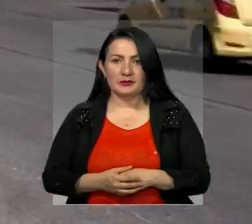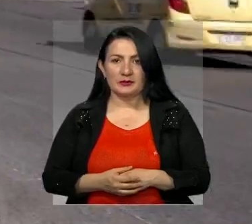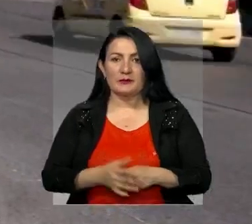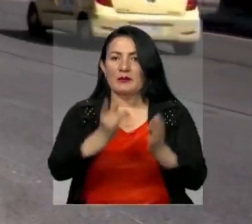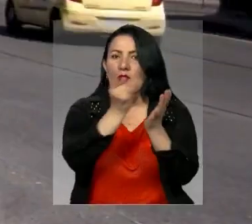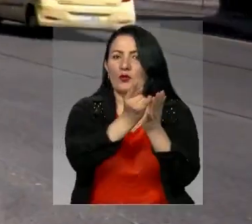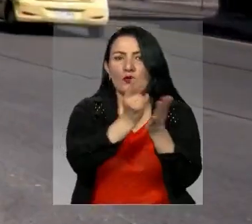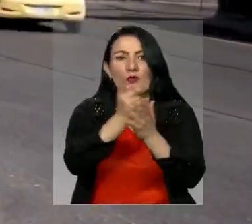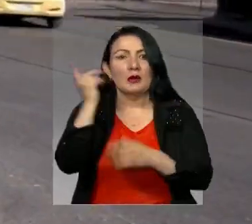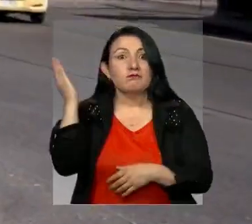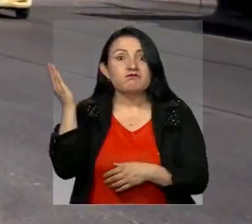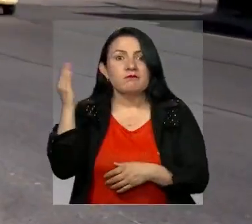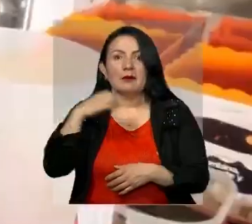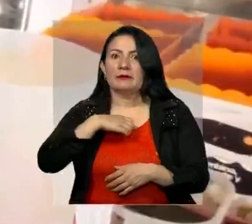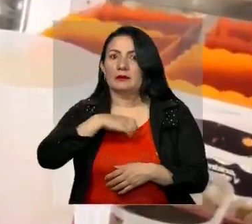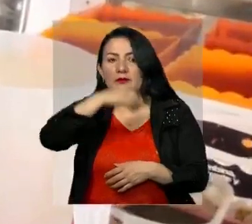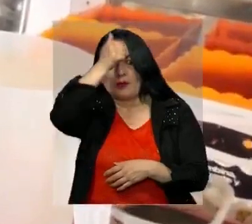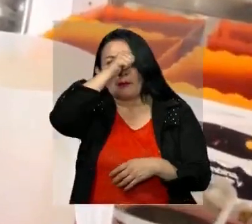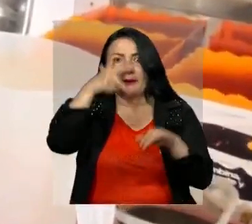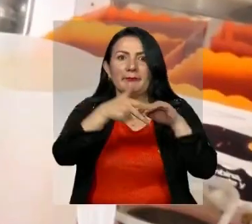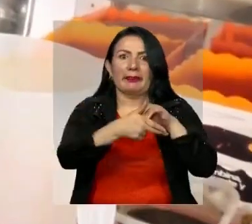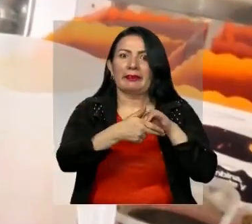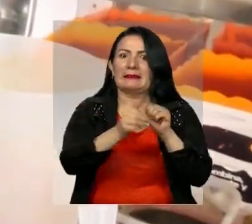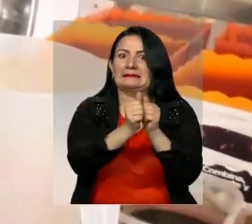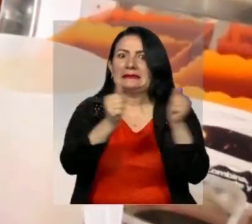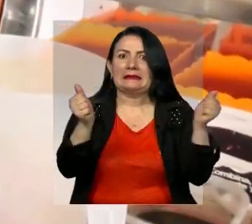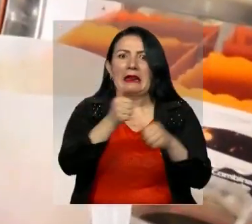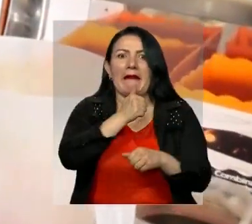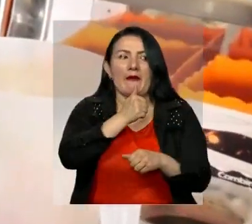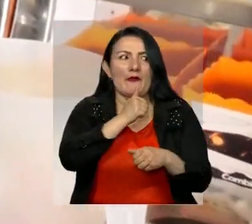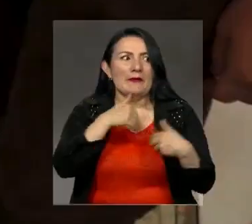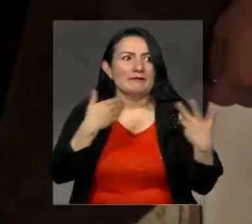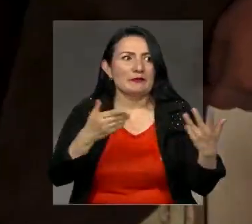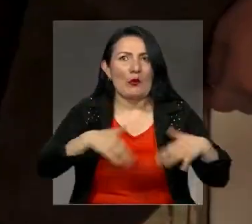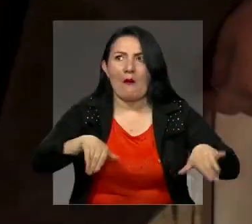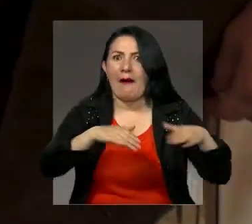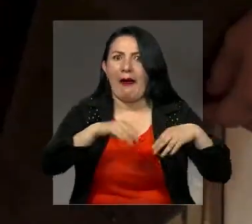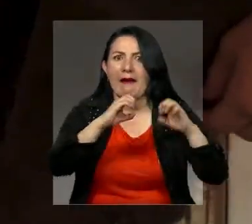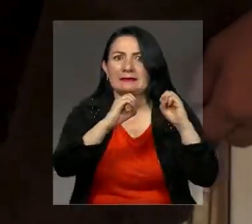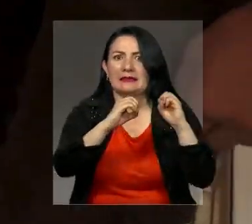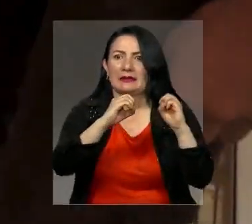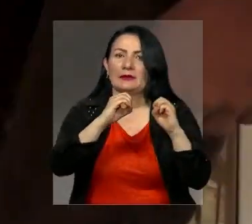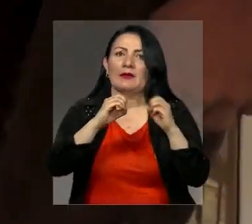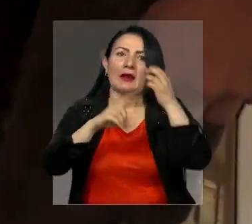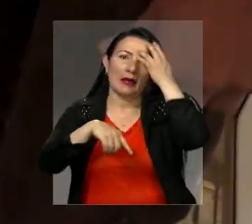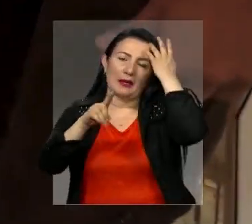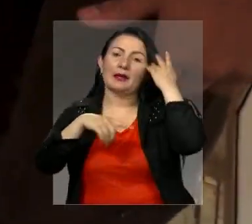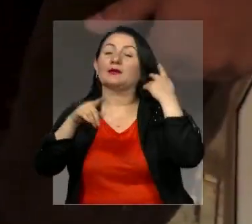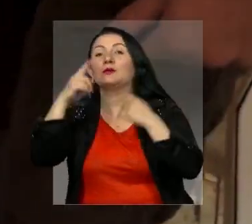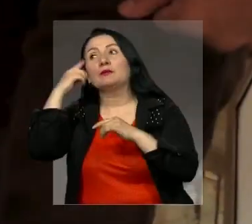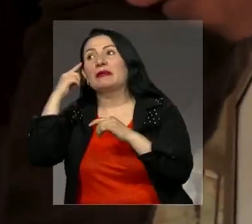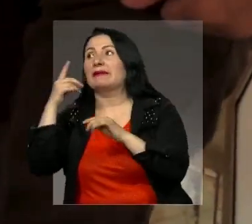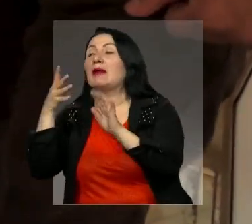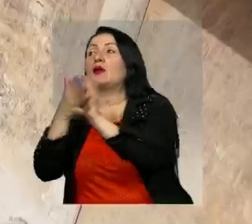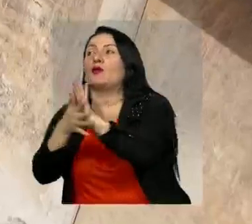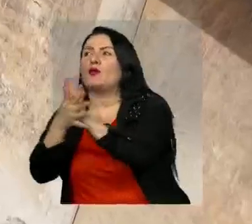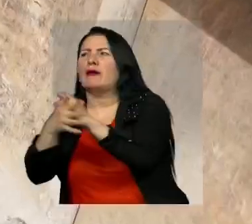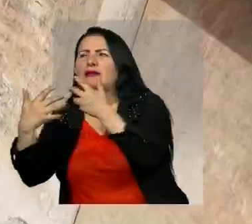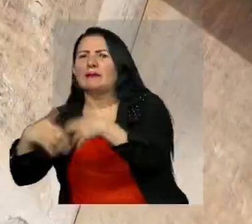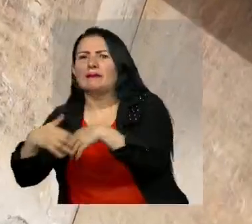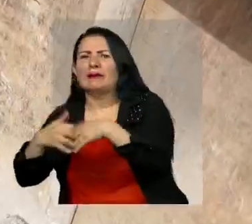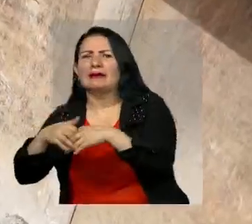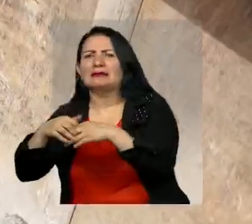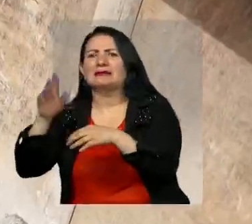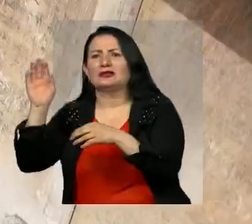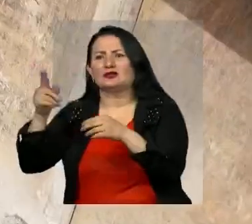Usme está sin agua desde el domingo y hoy continúa así. La empresa de acueducto y alcantarillado de Bogotá informó que esto es por un imprevisto en la